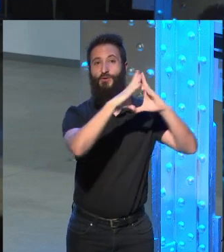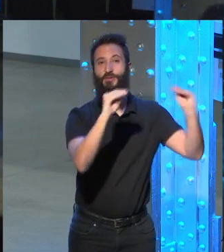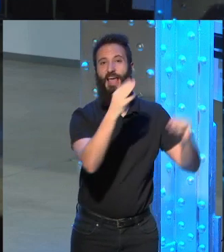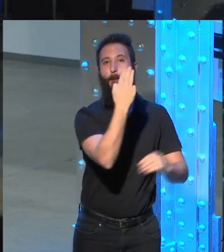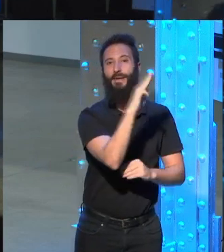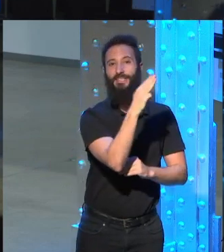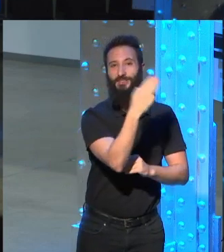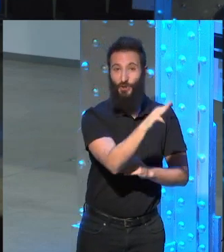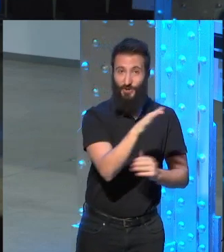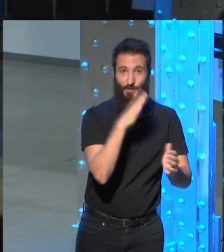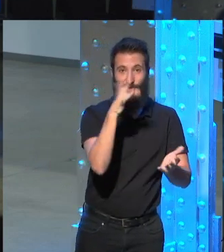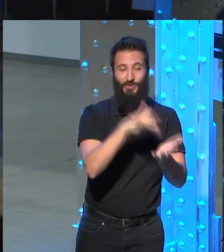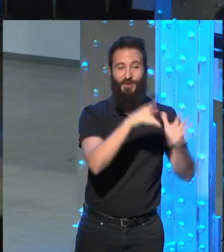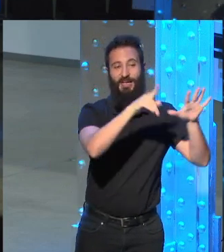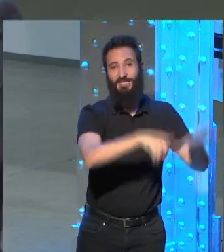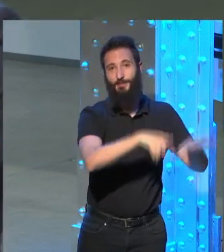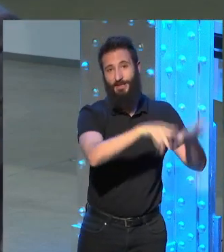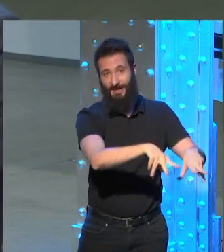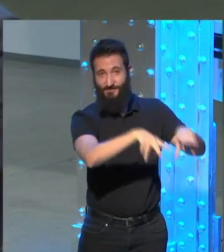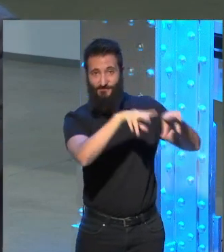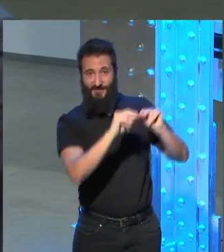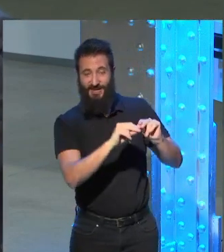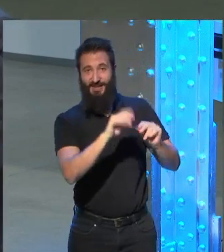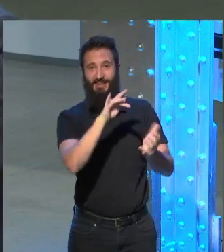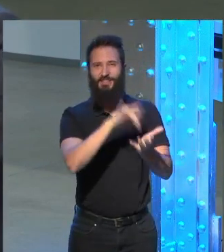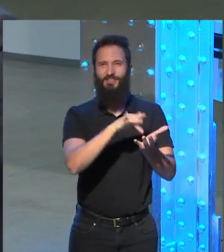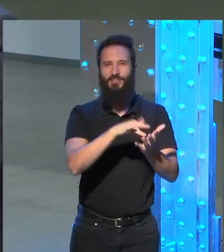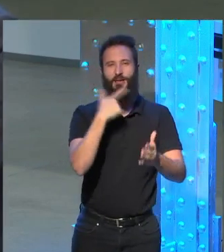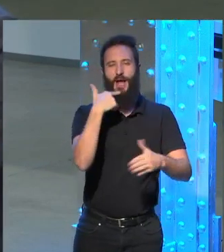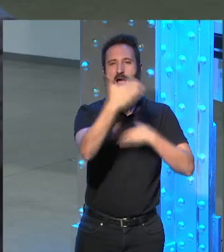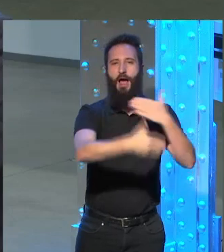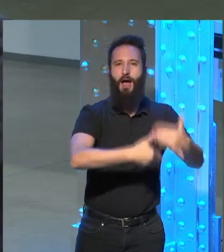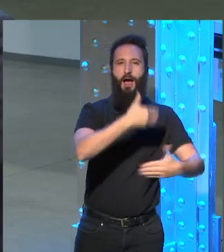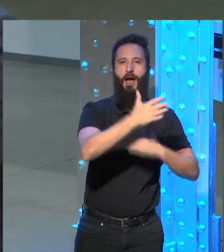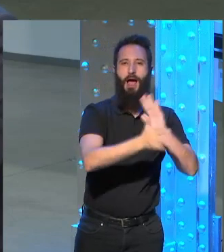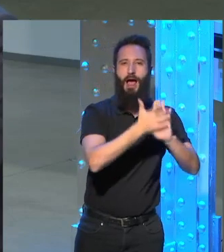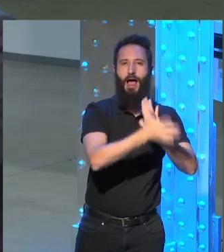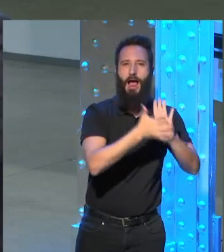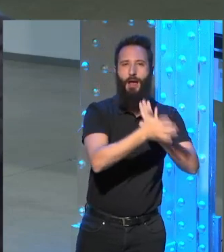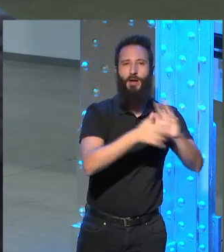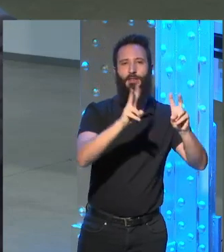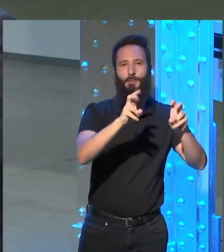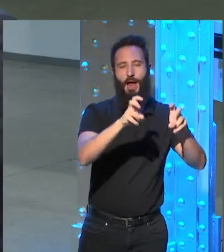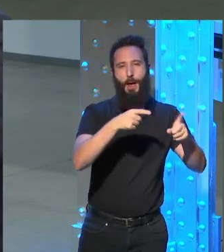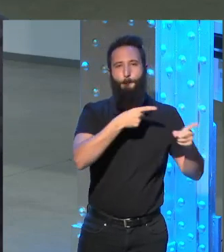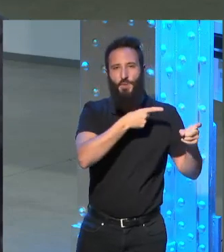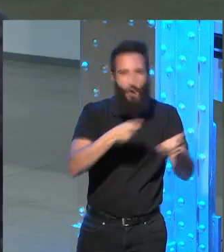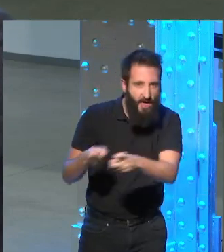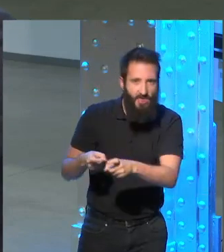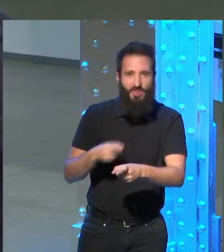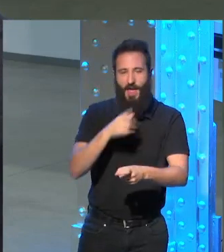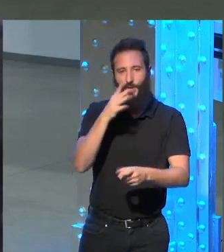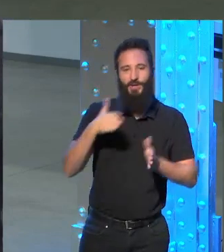cerrar el semestre que fue después de pasar meses hablando de violencia de terrorismo de sendero